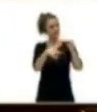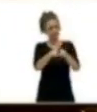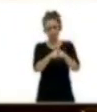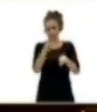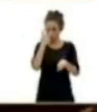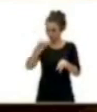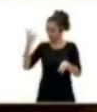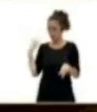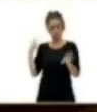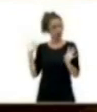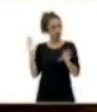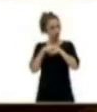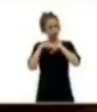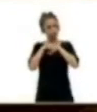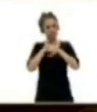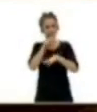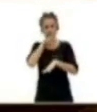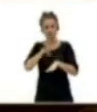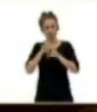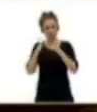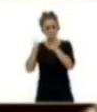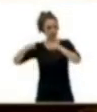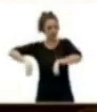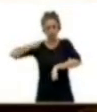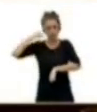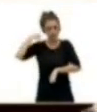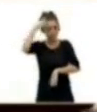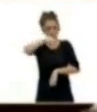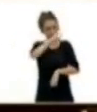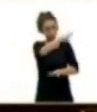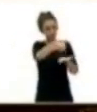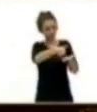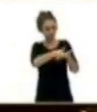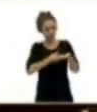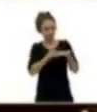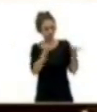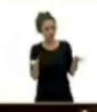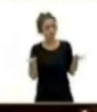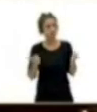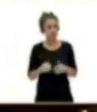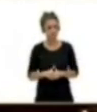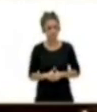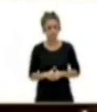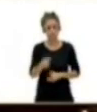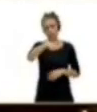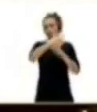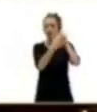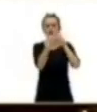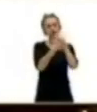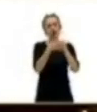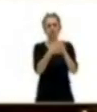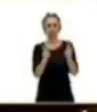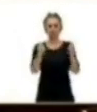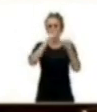gobernado el mismo pacto para el que hoy nos están pidiendo nuestra confianza. Hablan ustedes de cambio,